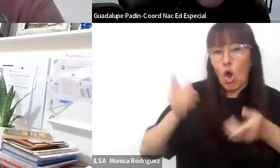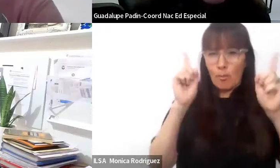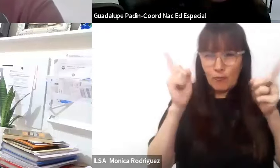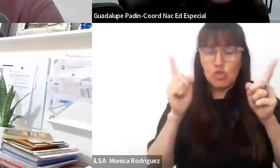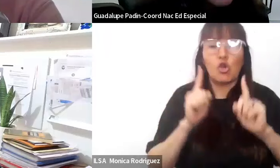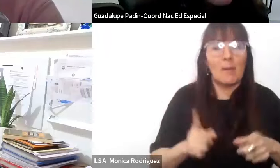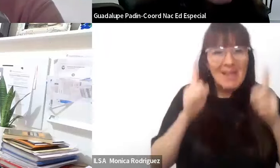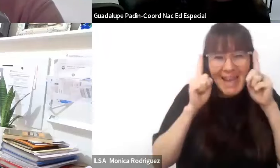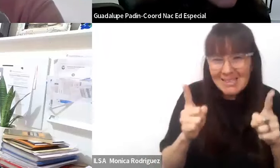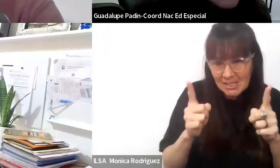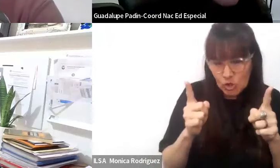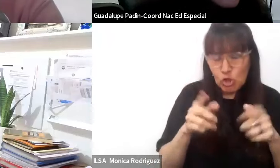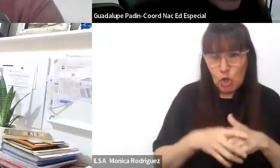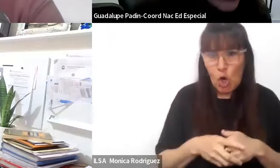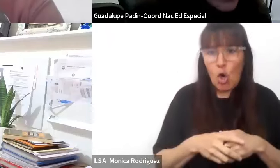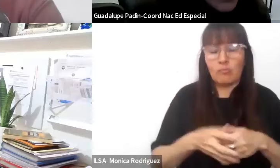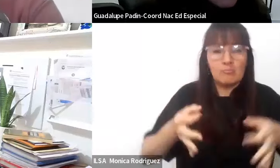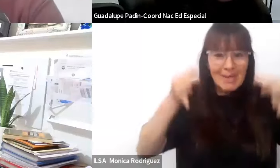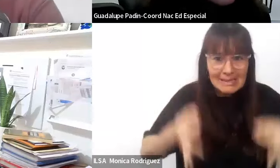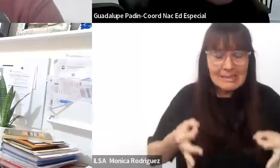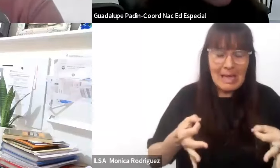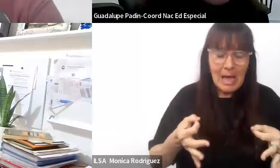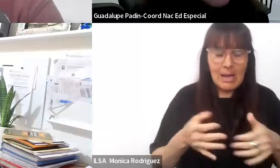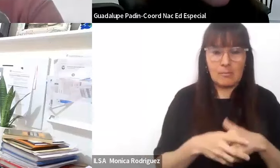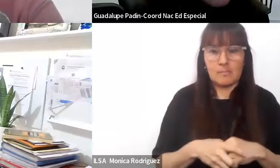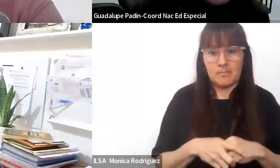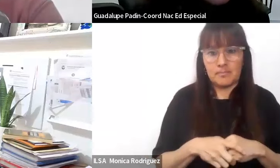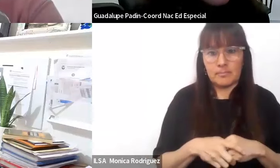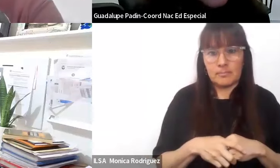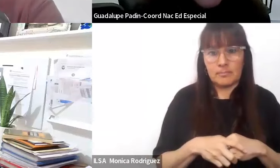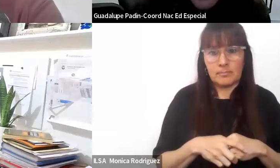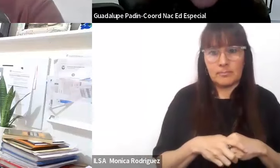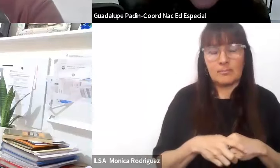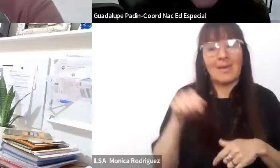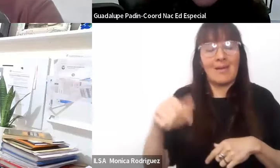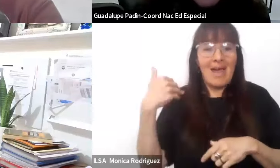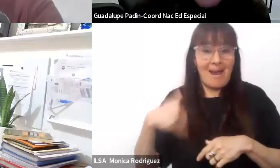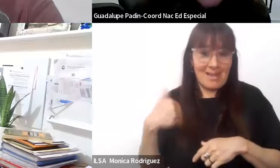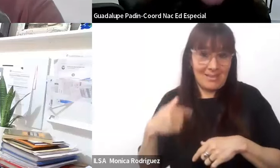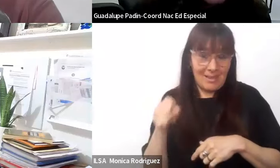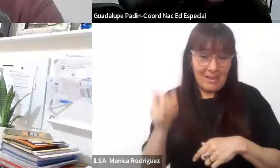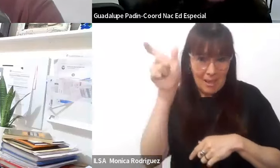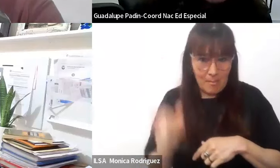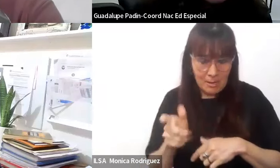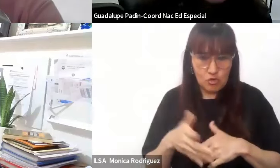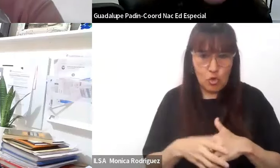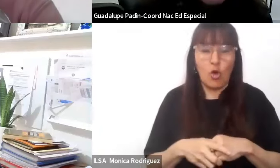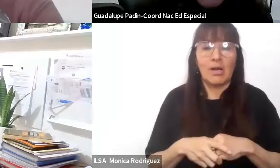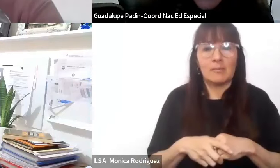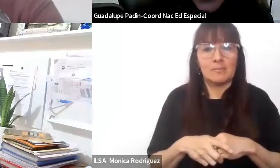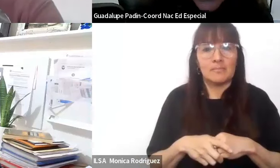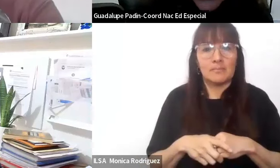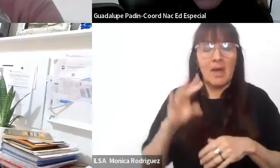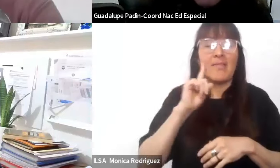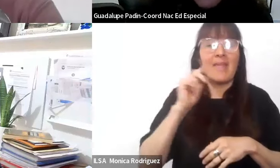atención, bienestar y éxito académico. Y, por parte de Argentina, para pensar la formación, contamos con